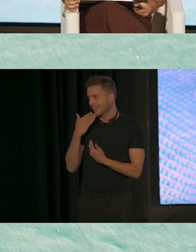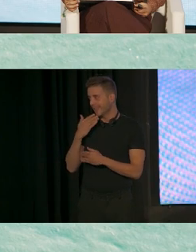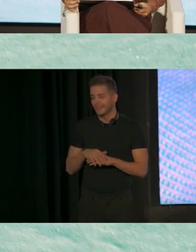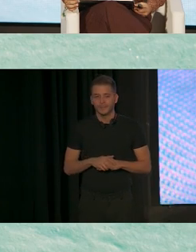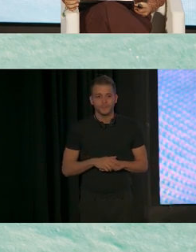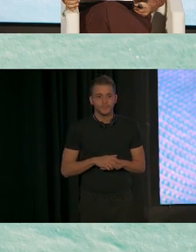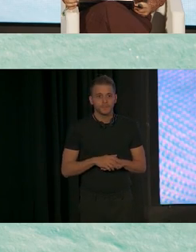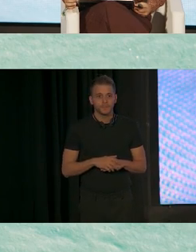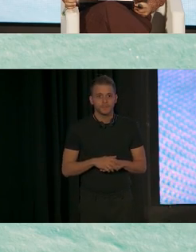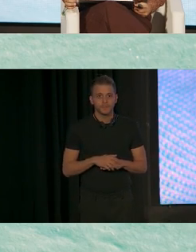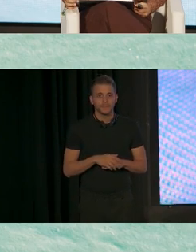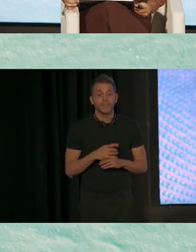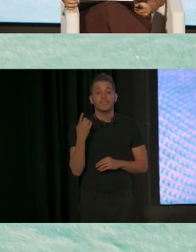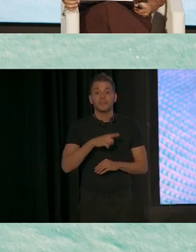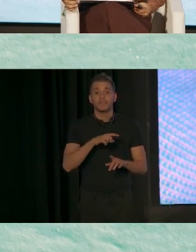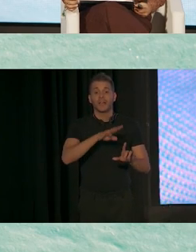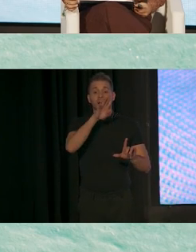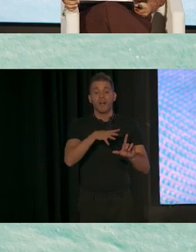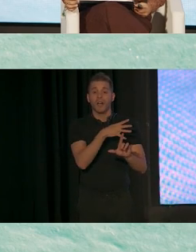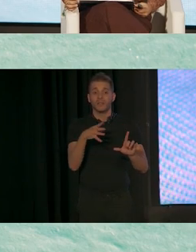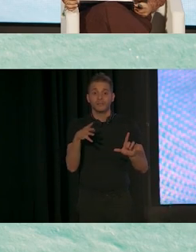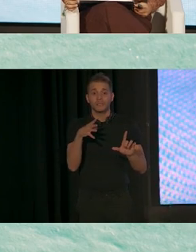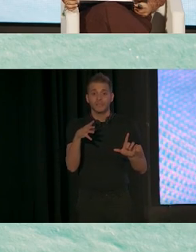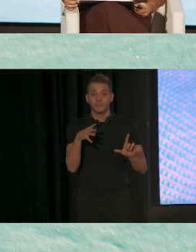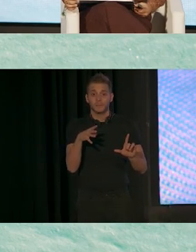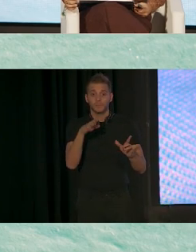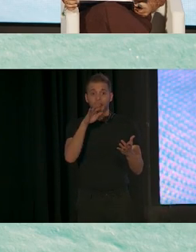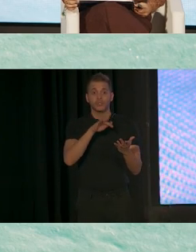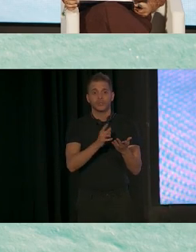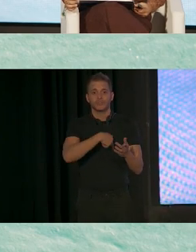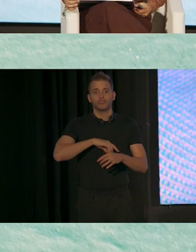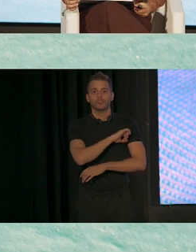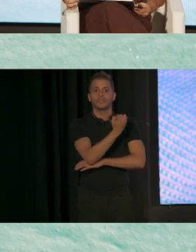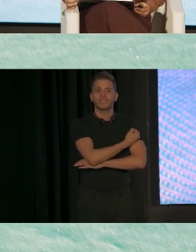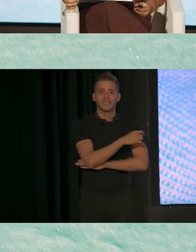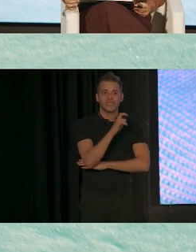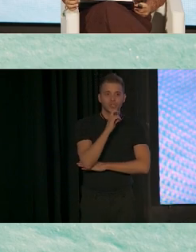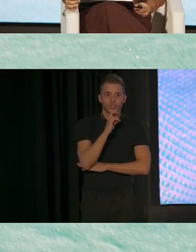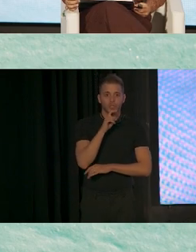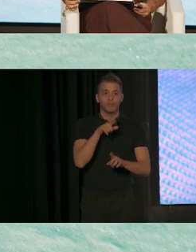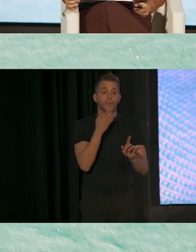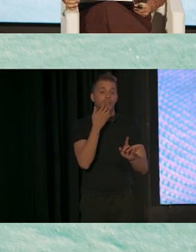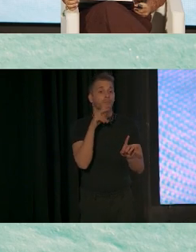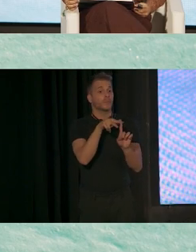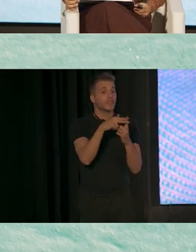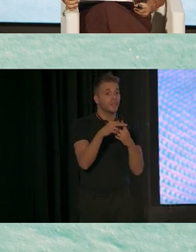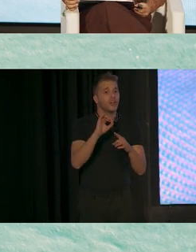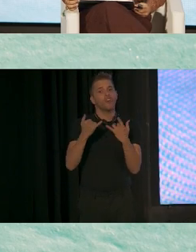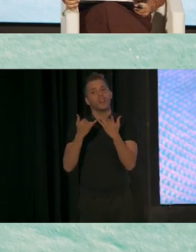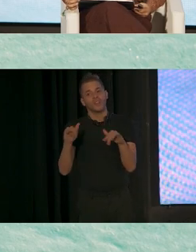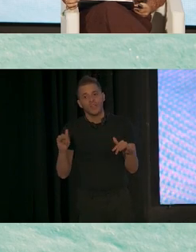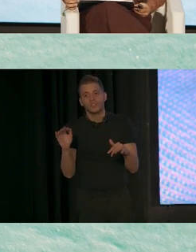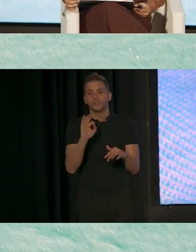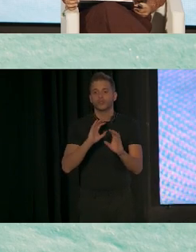Y nuestro calendario a donde hay acceso para registrarse, para los talleres, los eventos y los